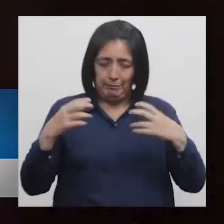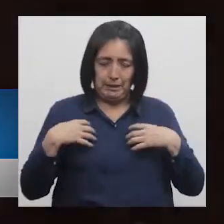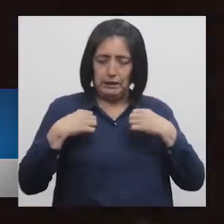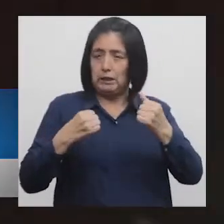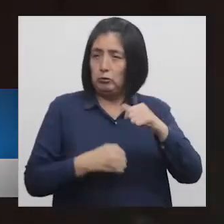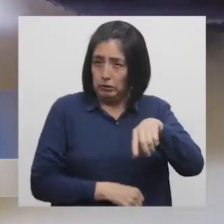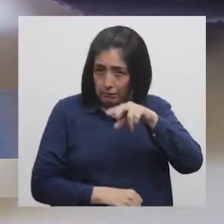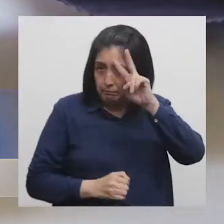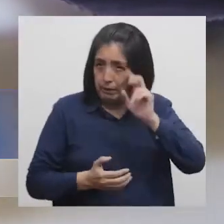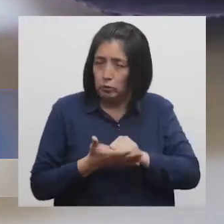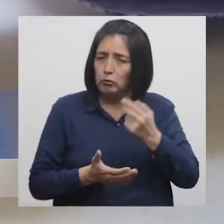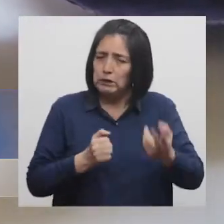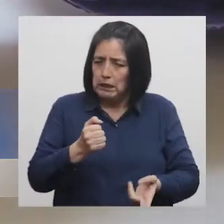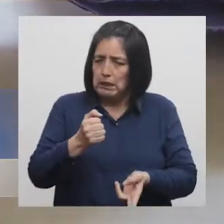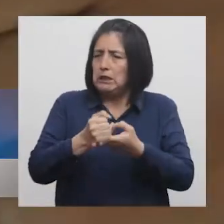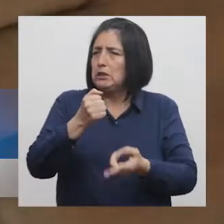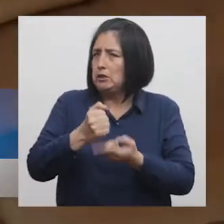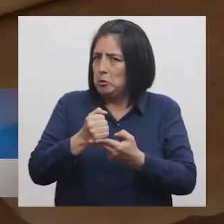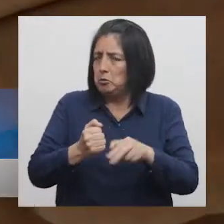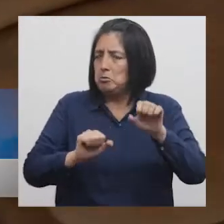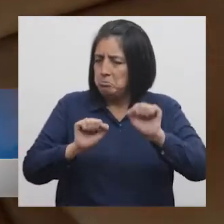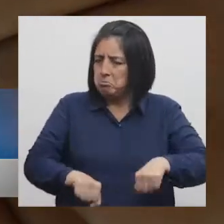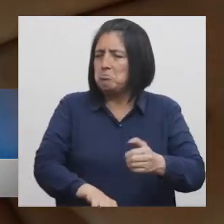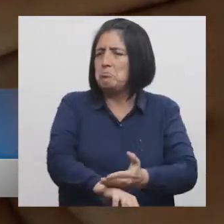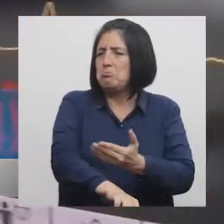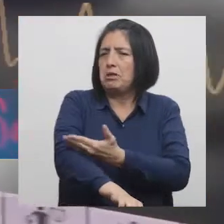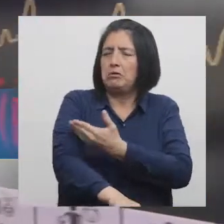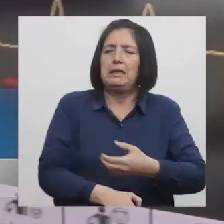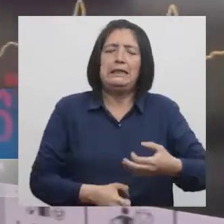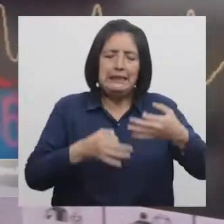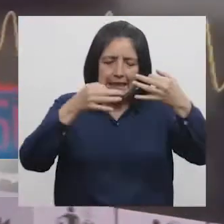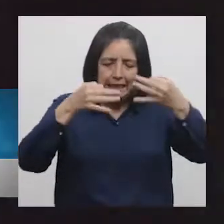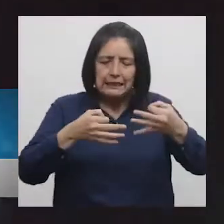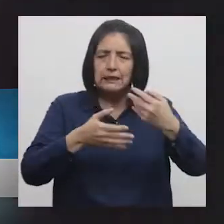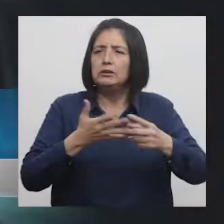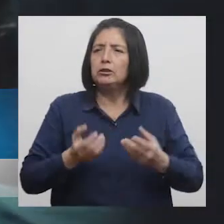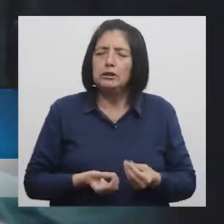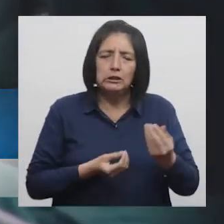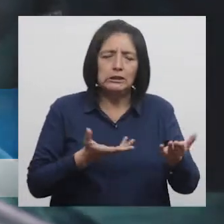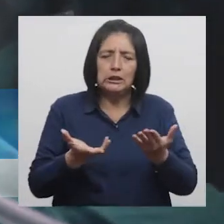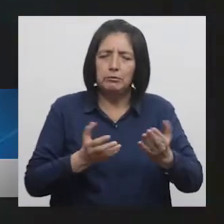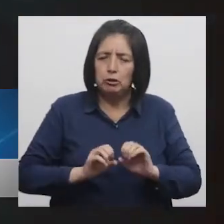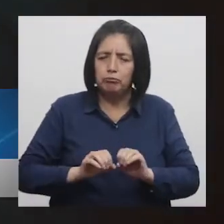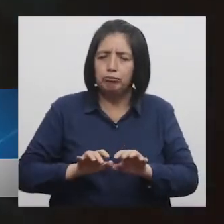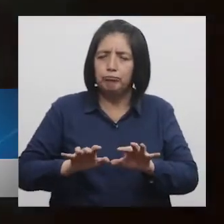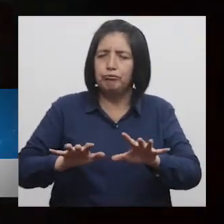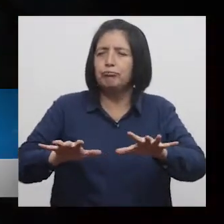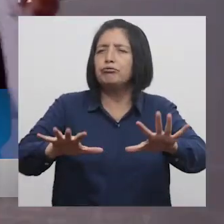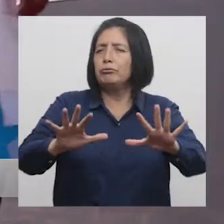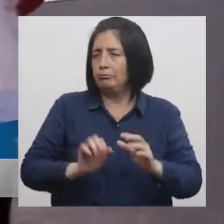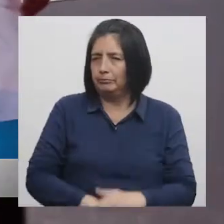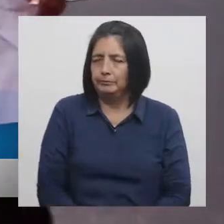con los cuales se garantizará la mejora de la calidad y extensión de la prestación de los servicios de salud.